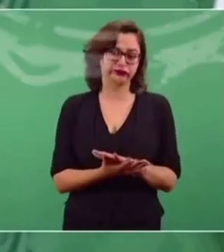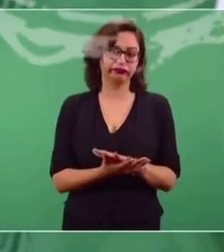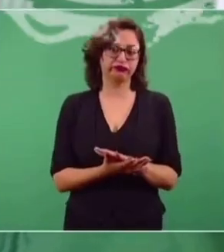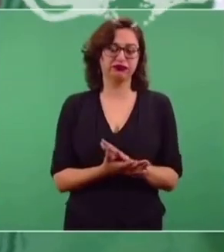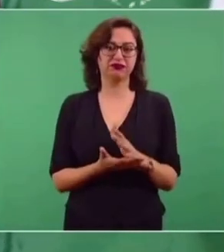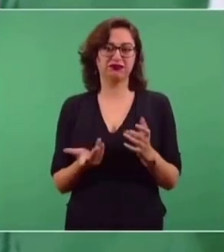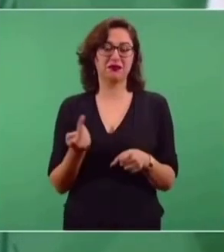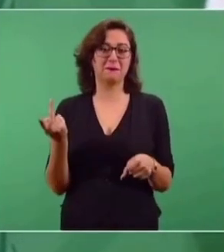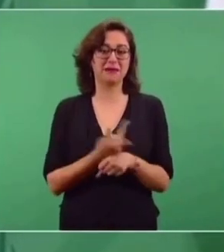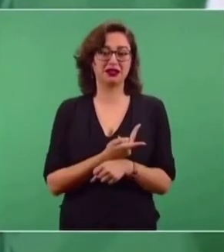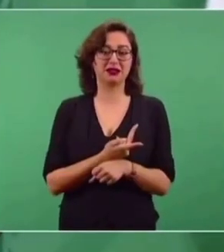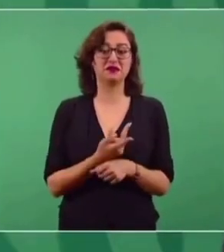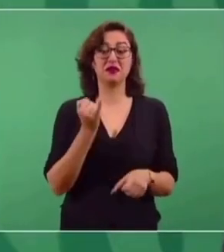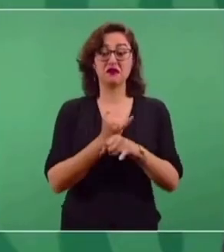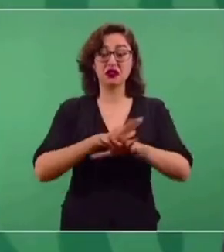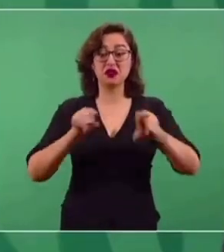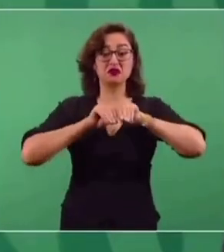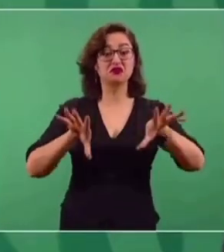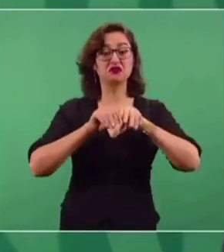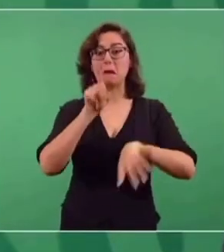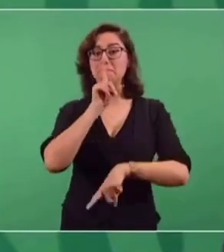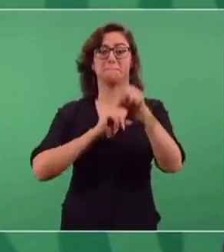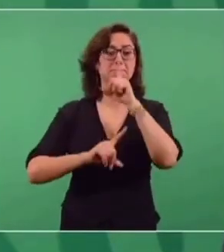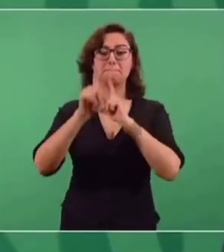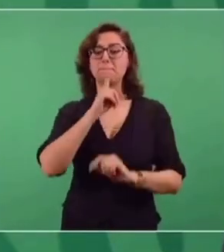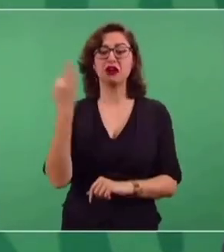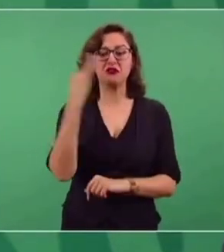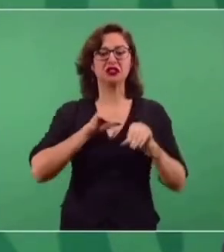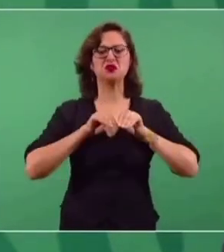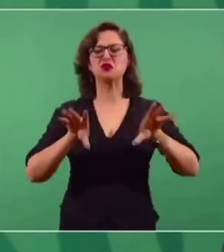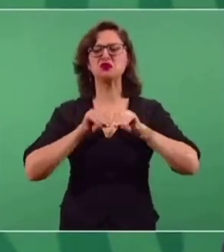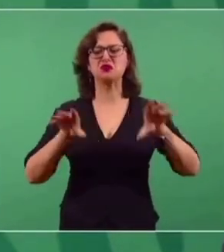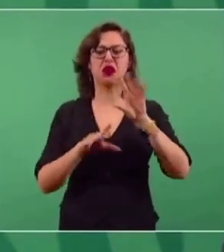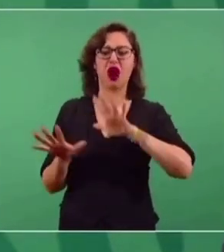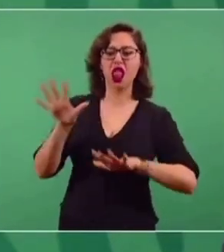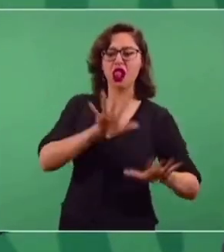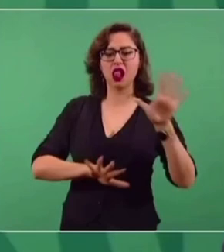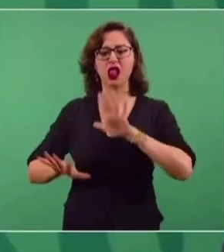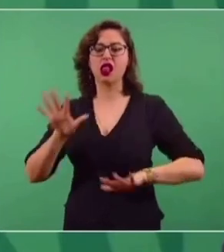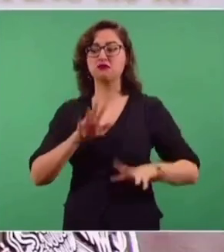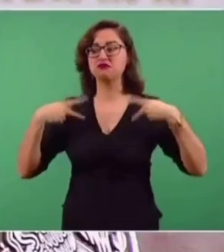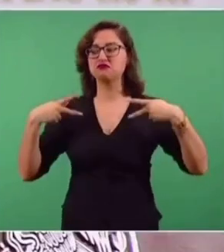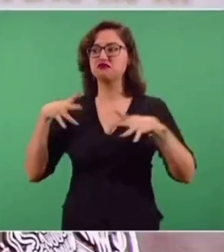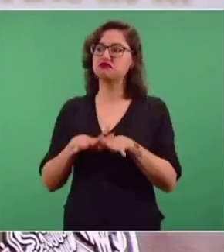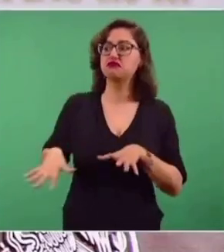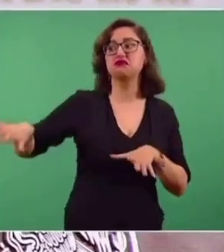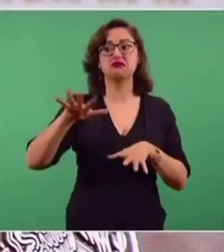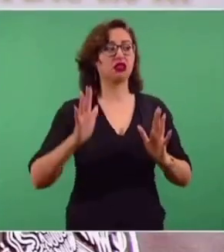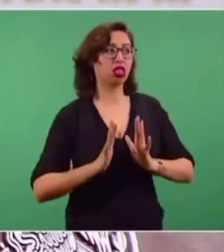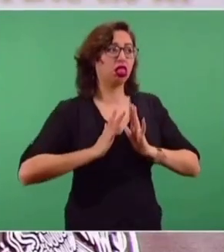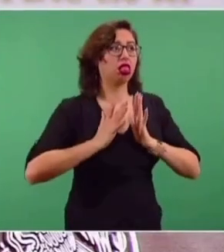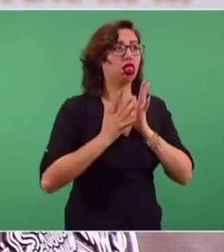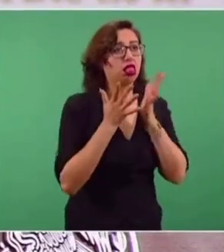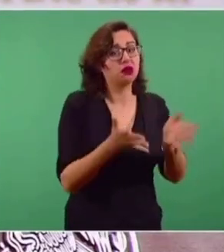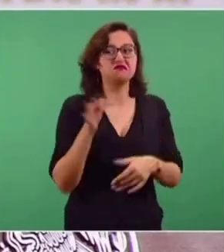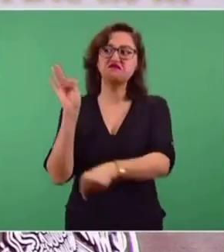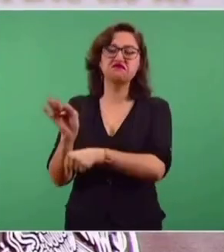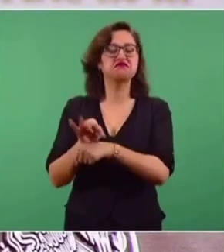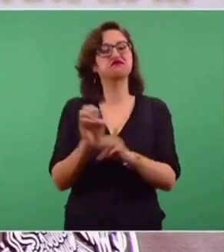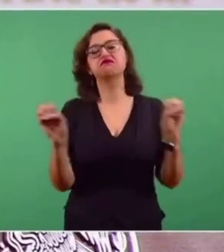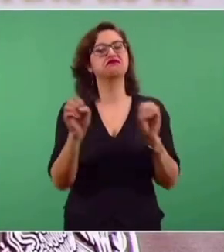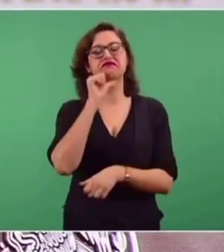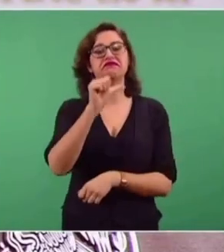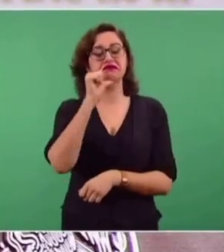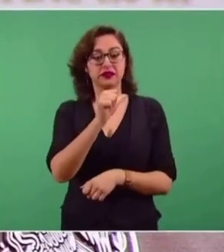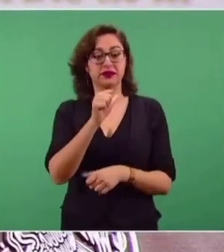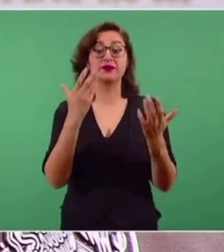Se dejaba en estado de indefensión al pueblo, se podía manipular con absoluta libertad. Ya se